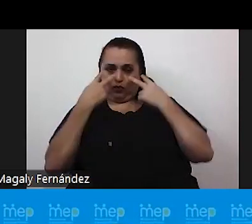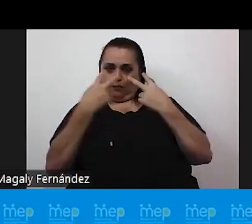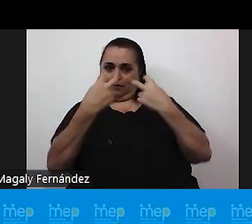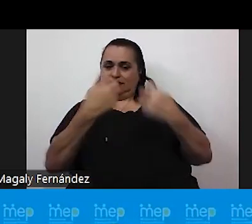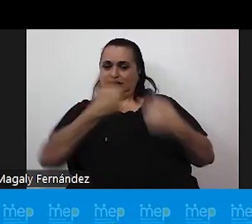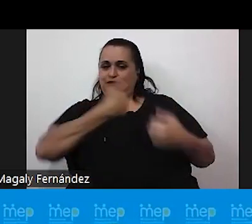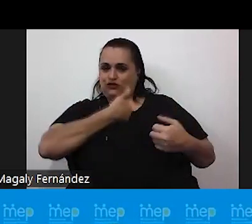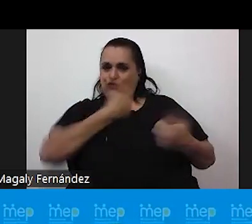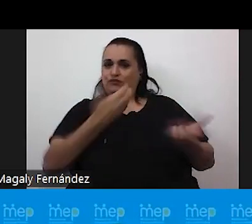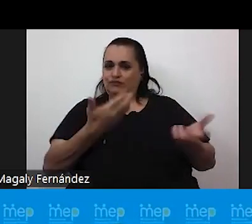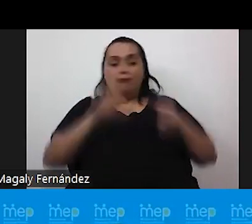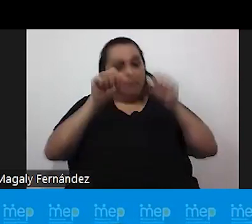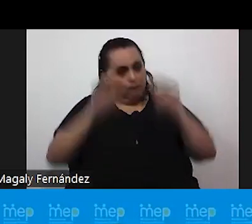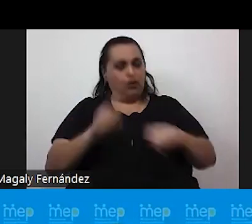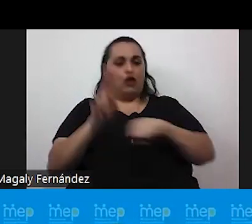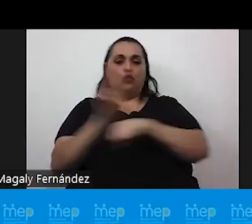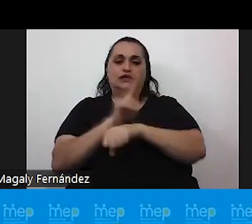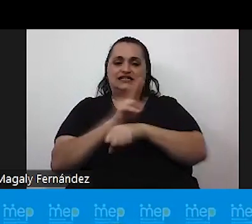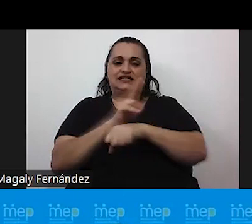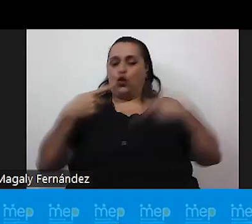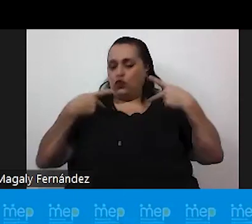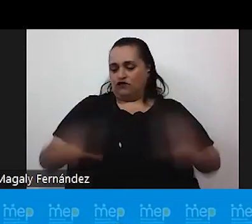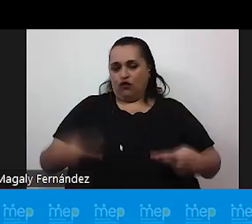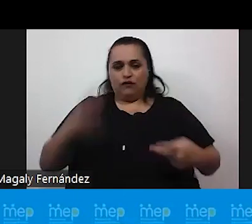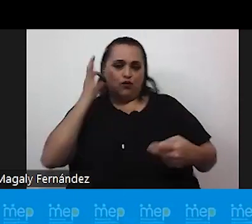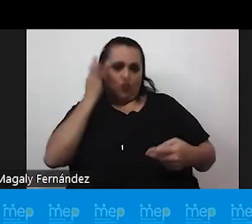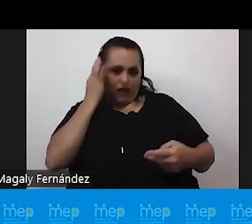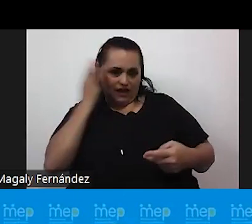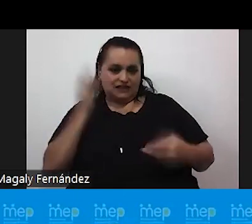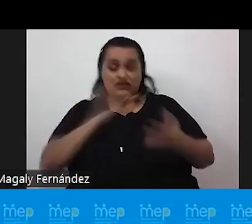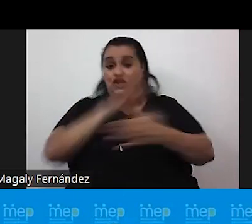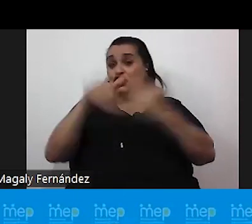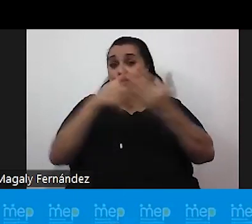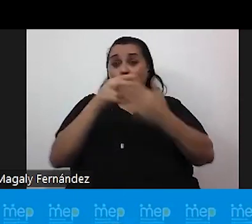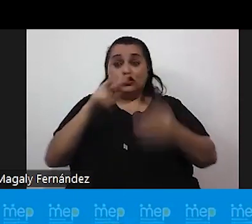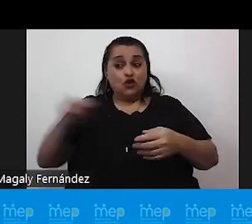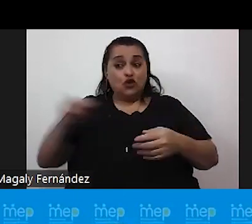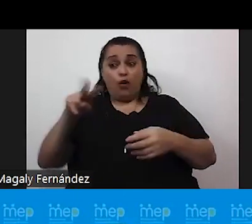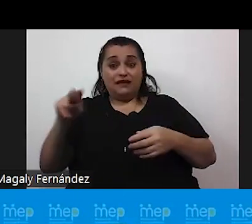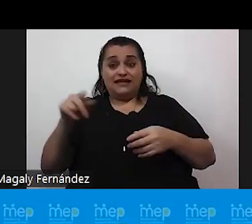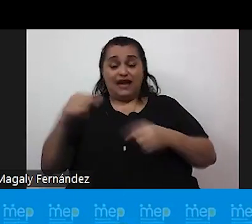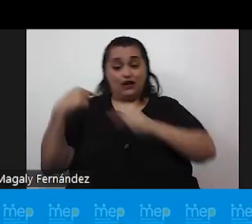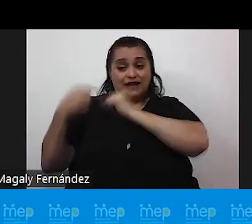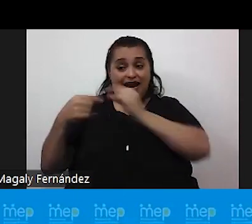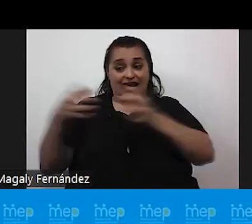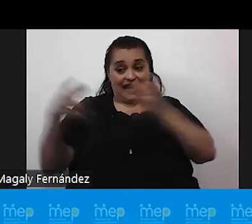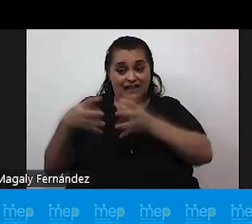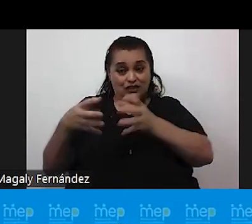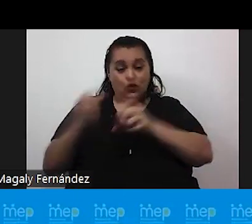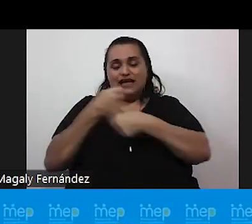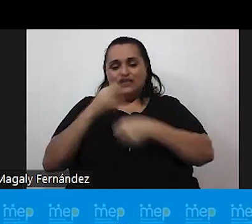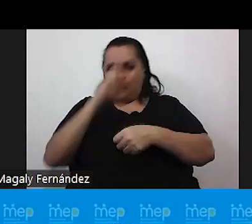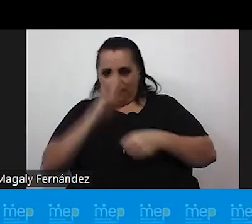y pudiera utilizar el uniforme de chicas tanto así que todos sus compañeros o sus amigos de generación quisieron hacer este homenaje con la